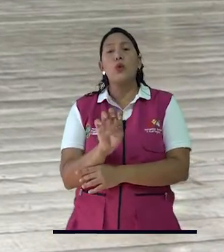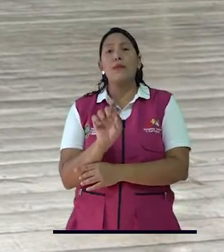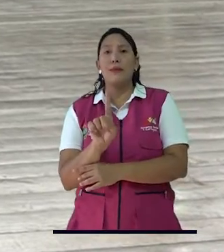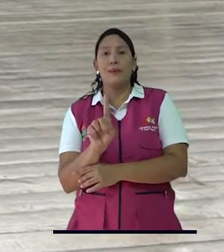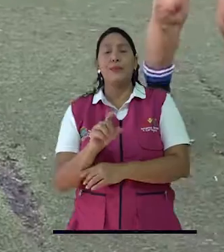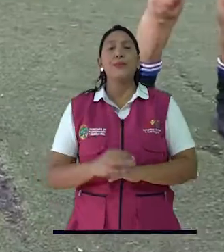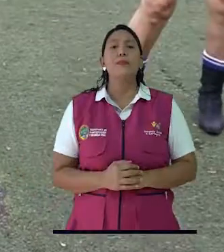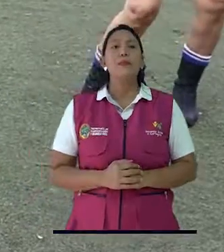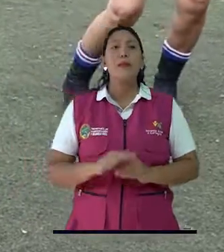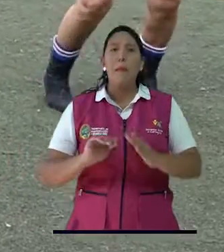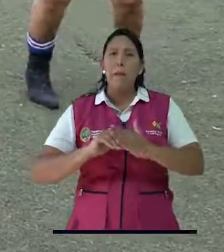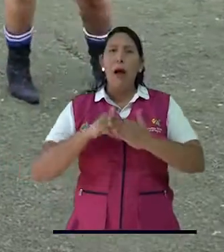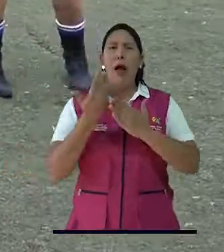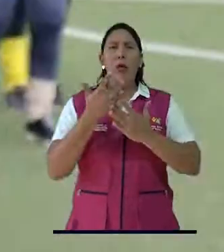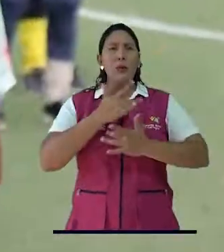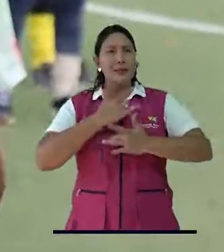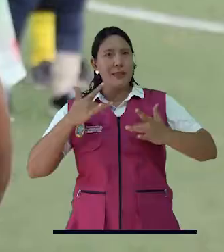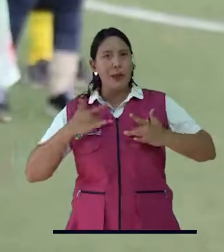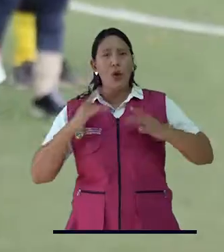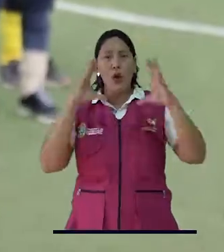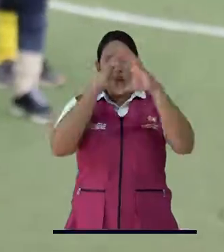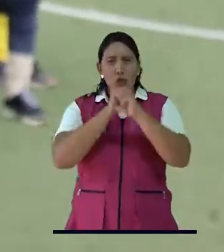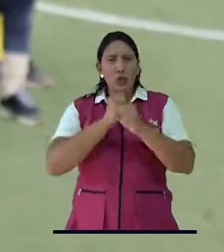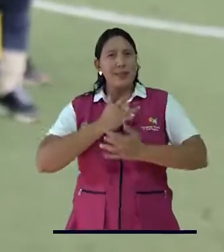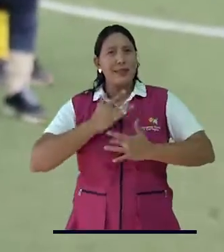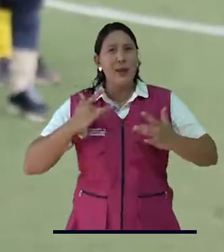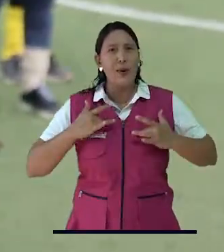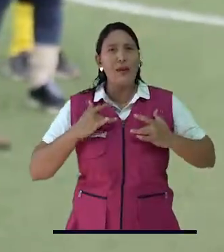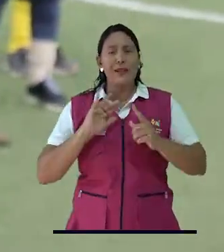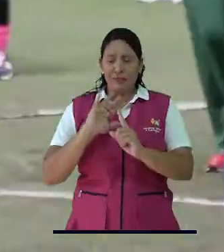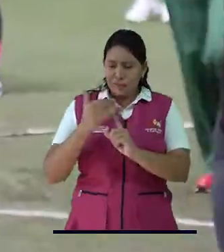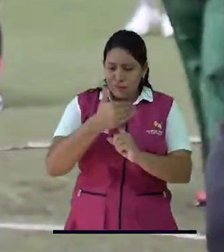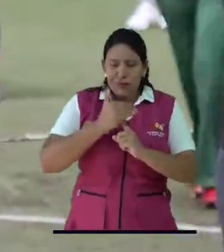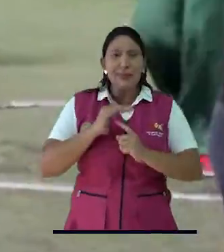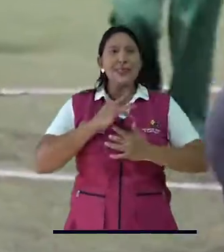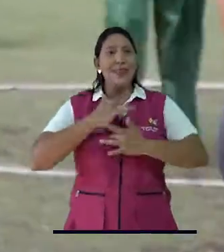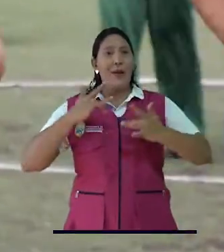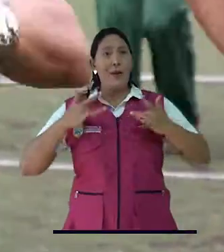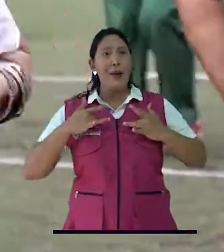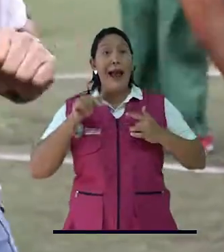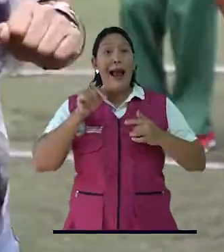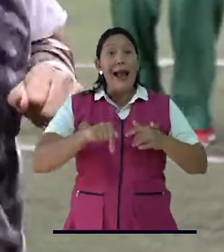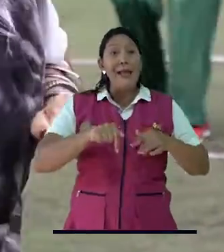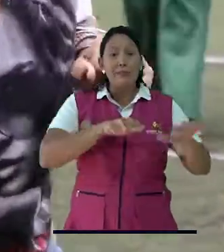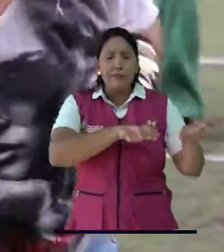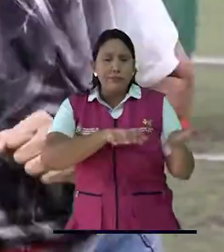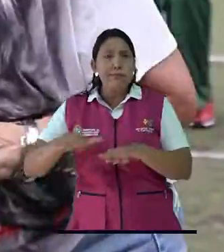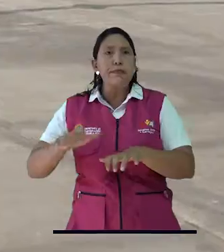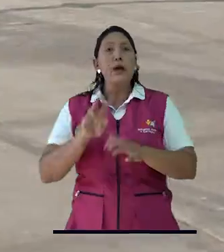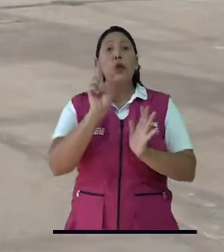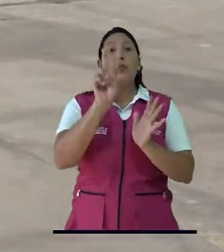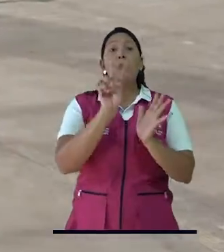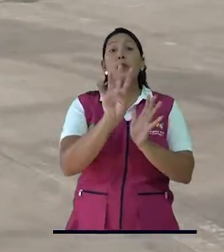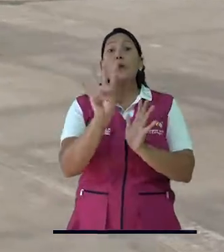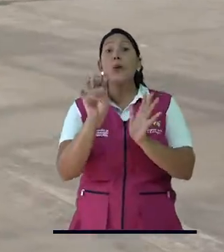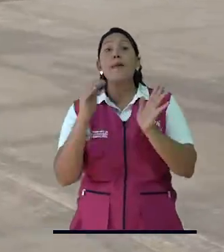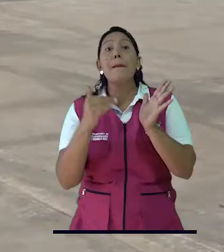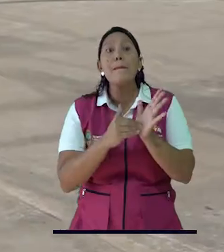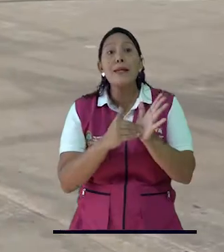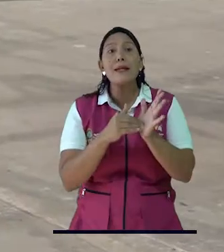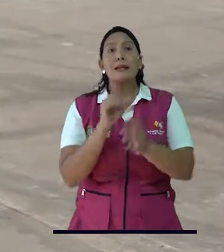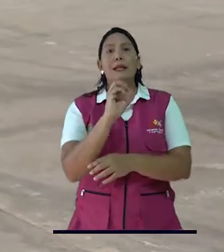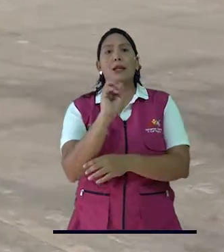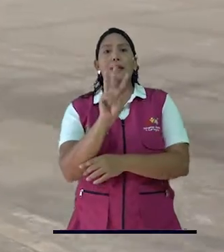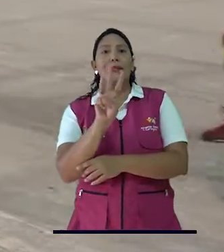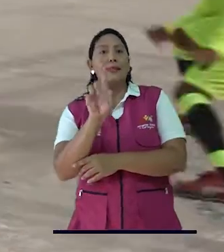deportistas. Madrúgale a la Salud, Noches Saludables y Entornos Saludables activó a 29.036